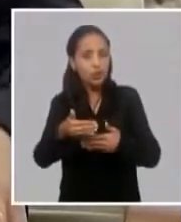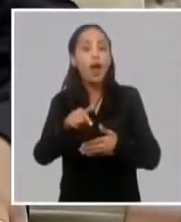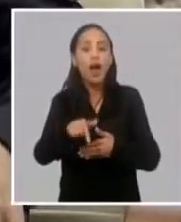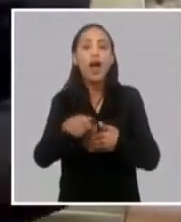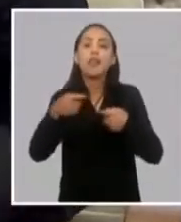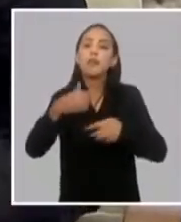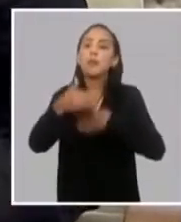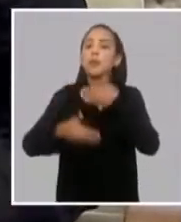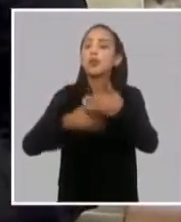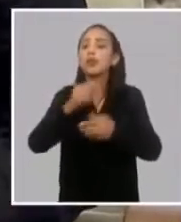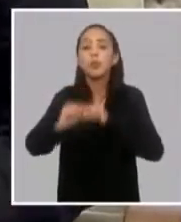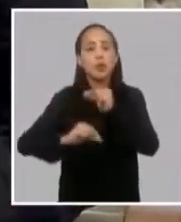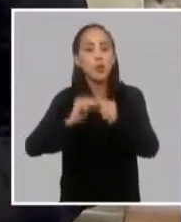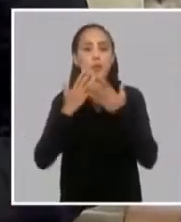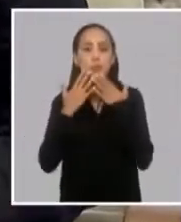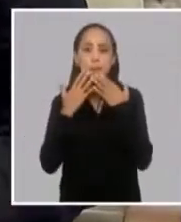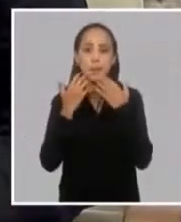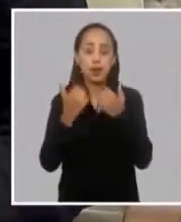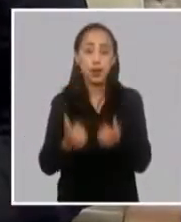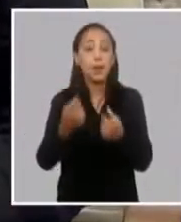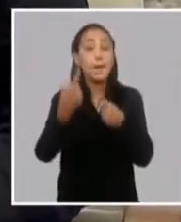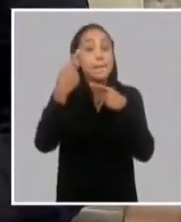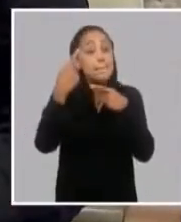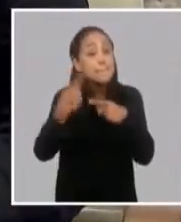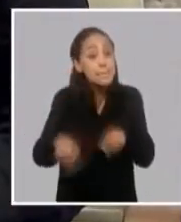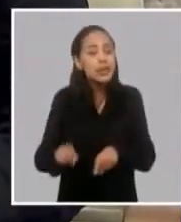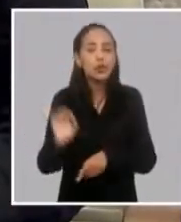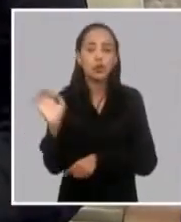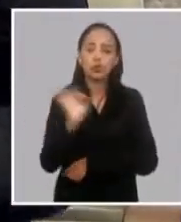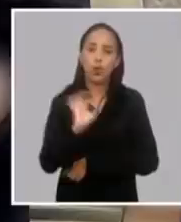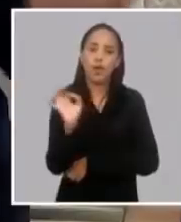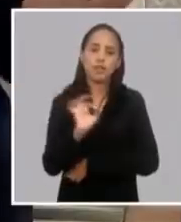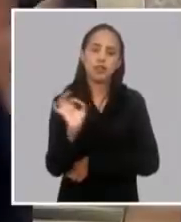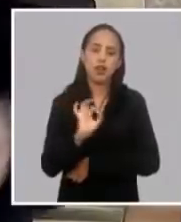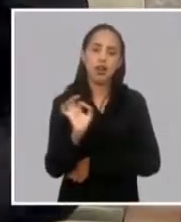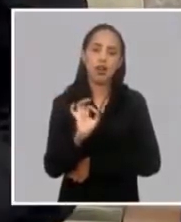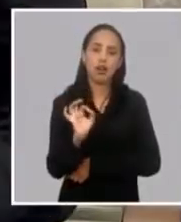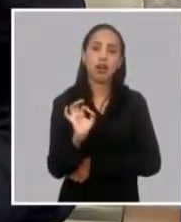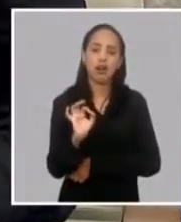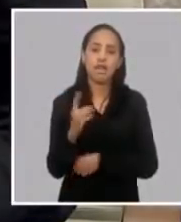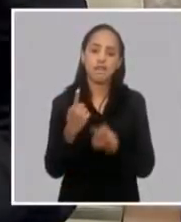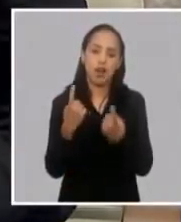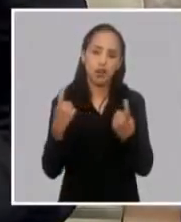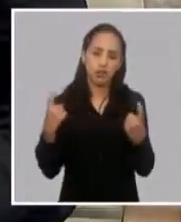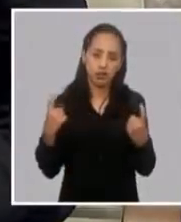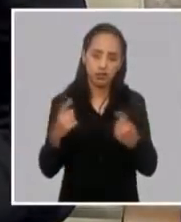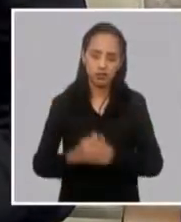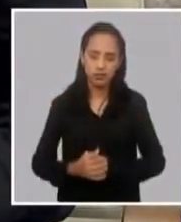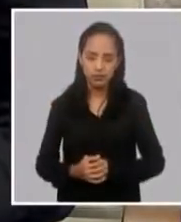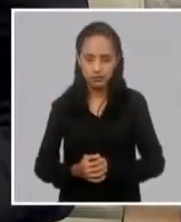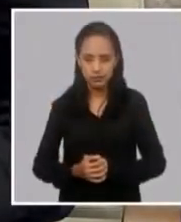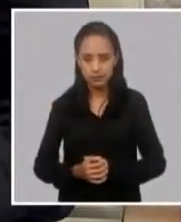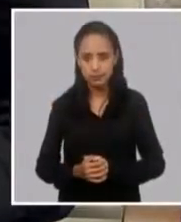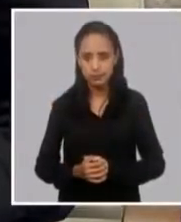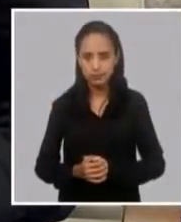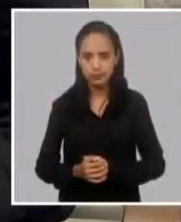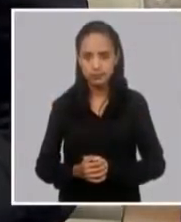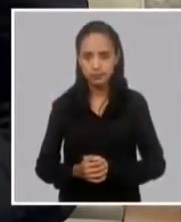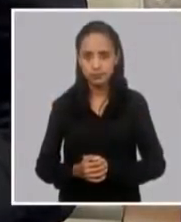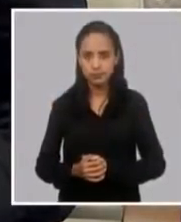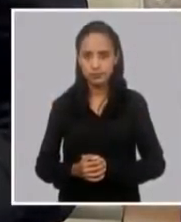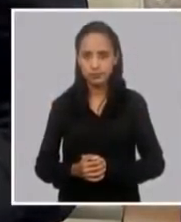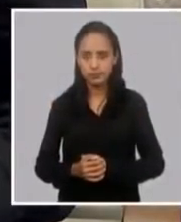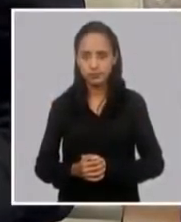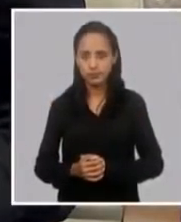a una estabilización, pero todavía no podemos decir que ya está totalmente resolucionado? Para